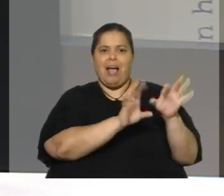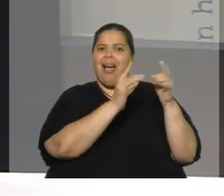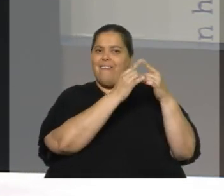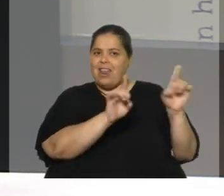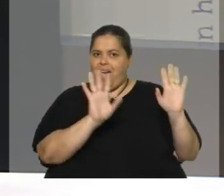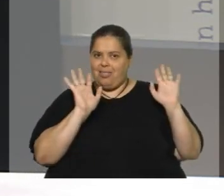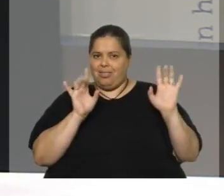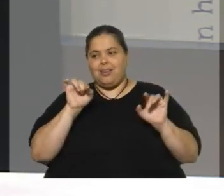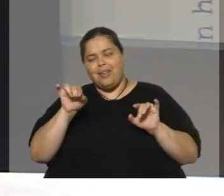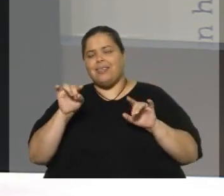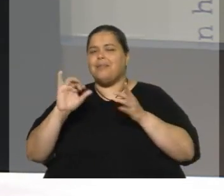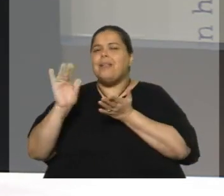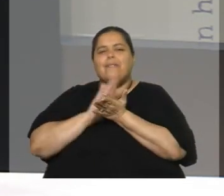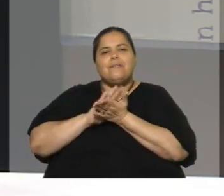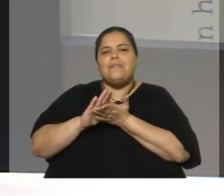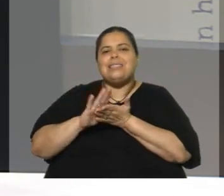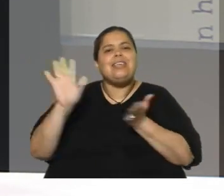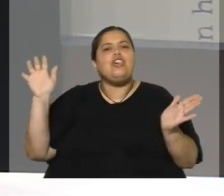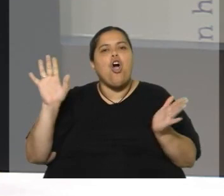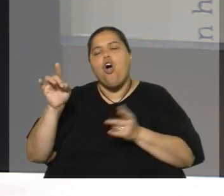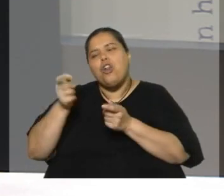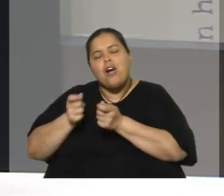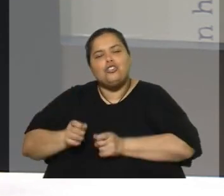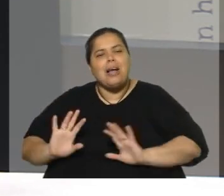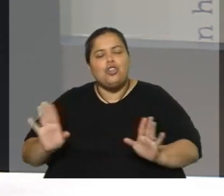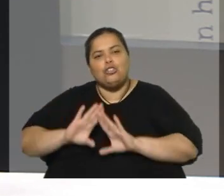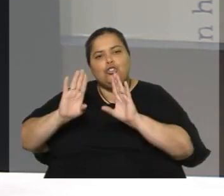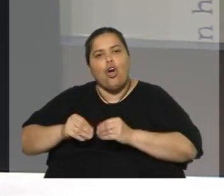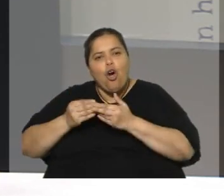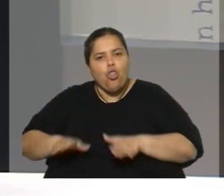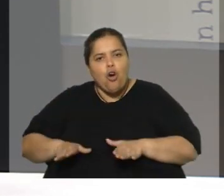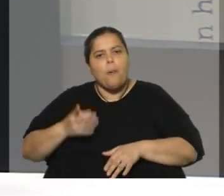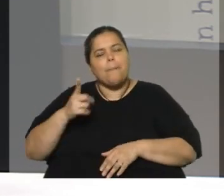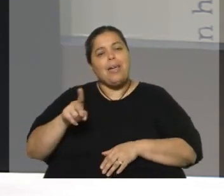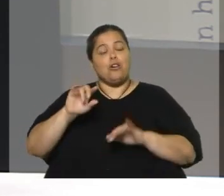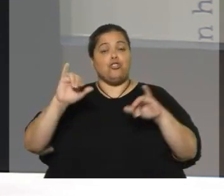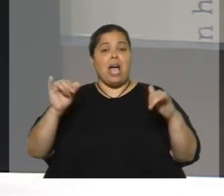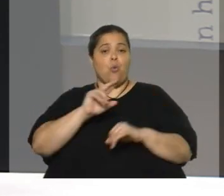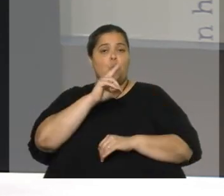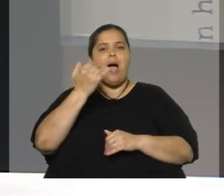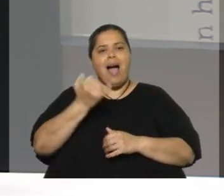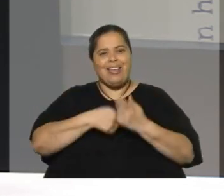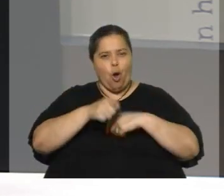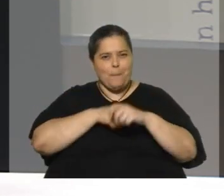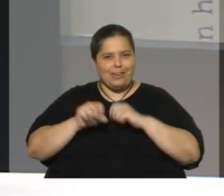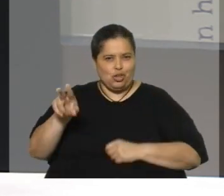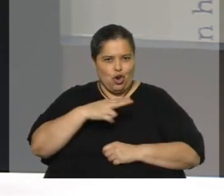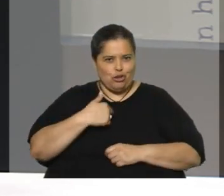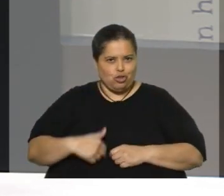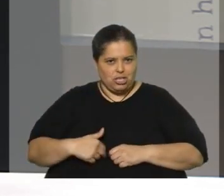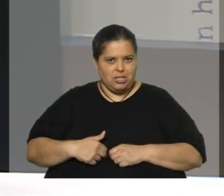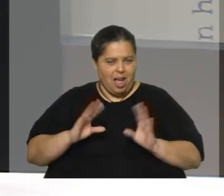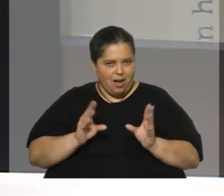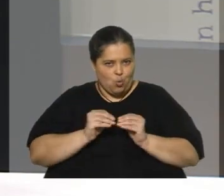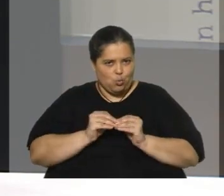comercio tradicional de bienes. Recordemos que Uruguay ya tiene un comercio muy grande con China. El año pasado, dos terceras partes de la